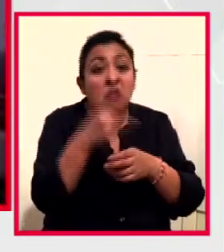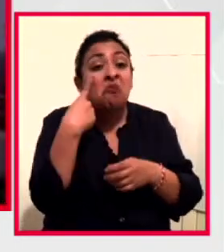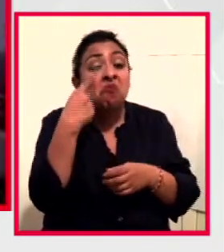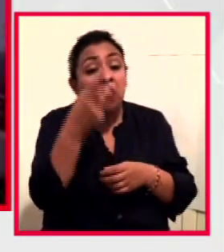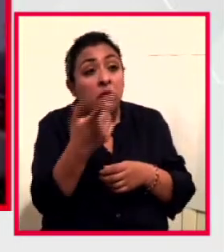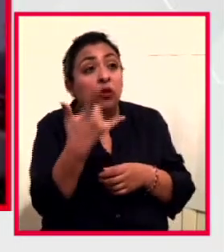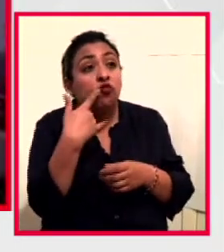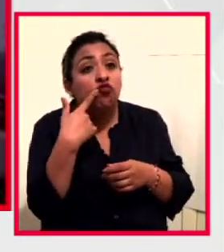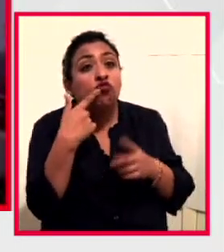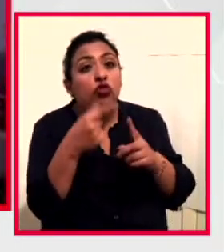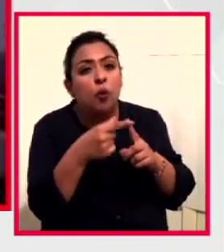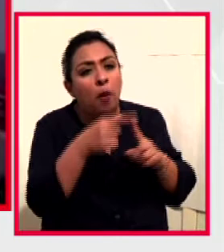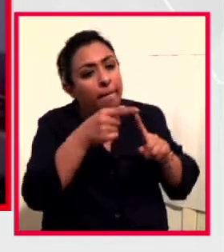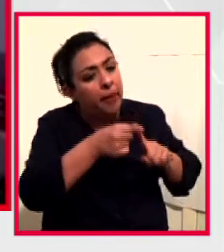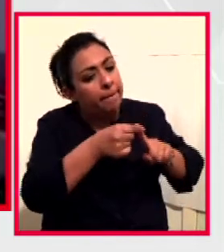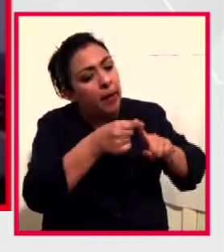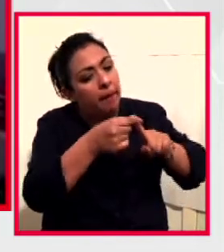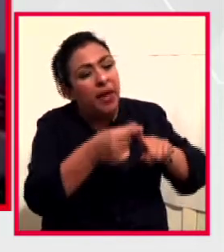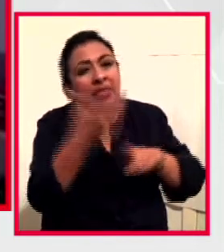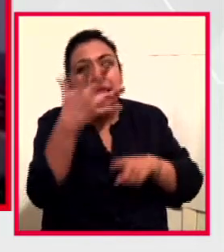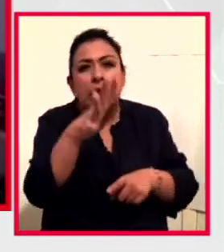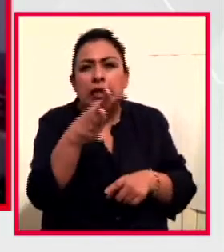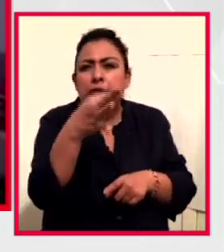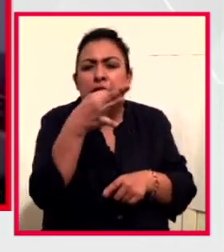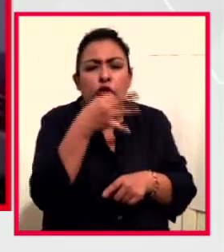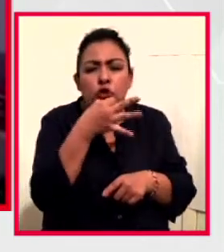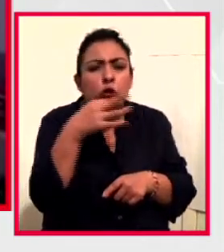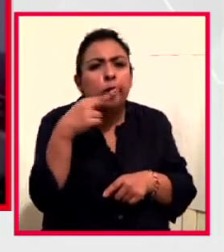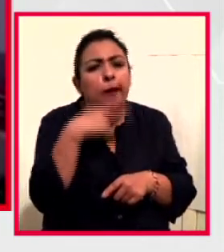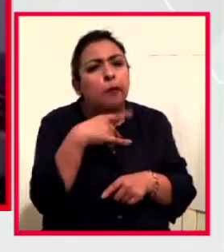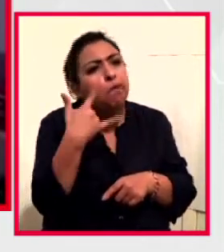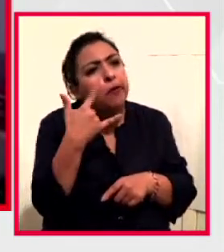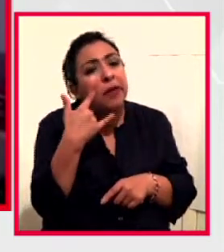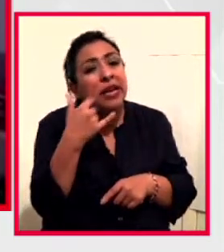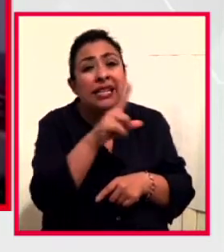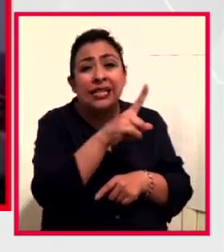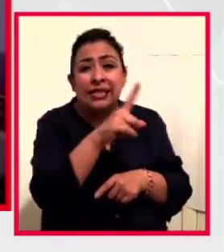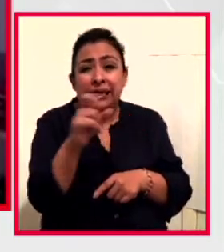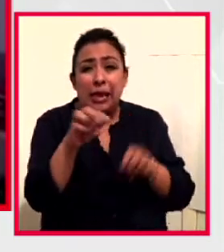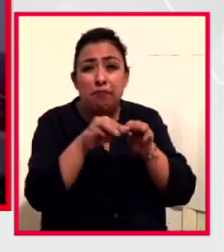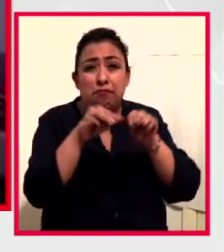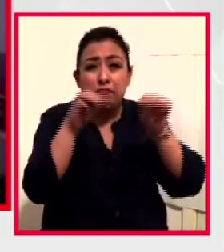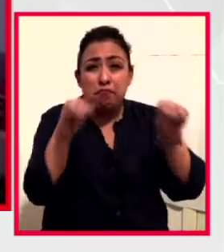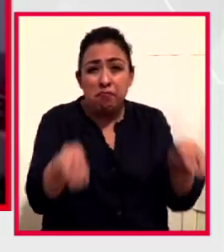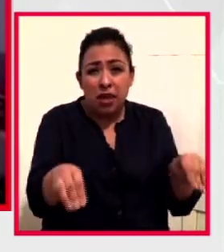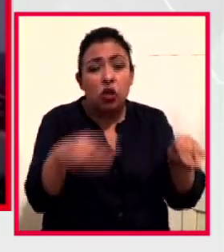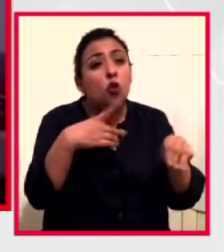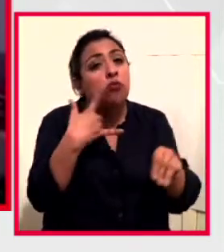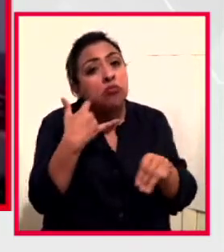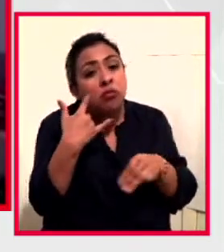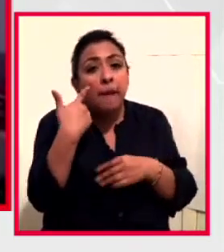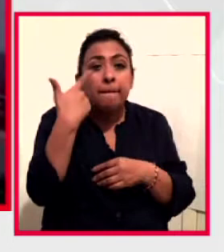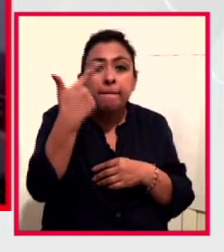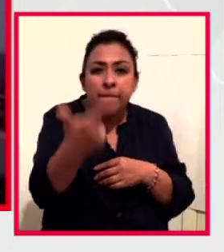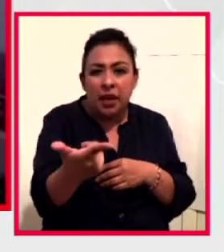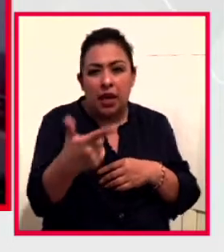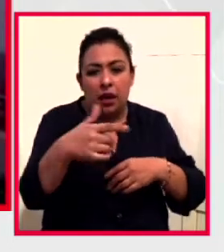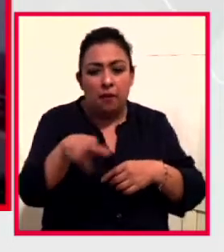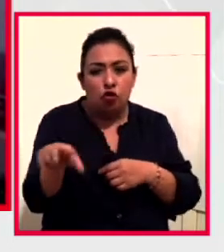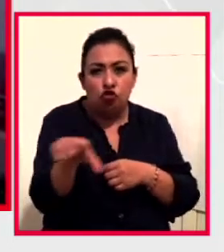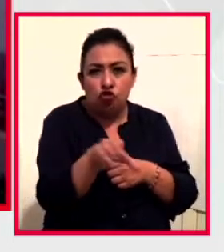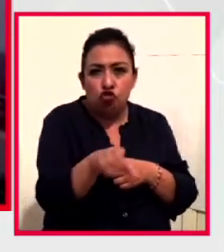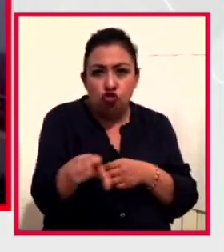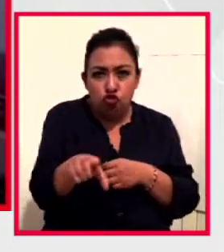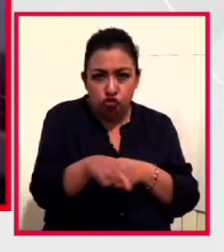literalmente de la mano en 10 minutos tan solo por los 100 metros en los cuales puedes recorrer a través de tu mouse todo